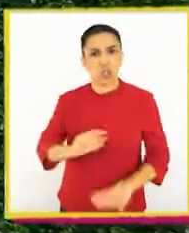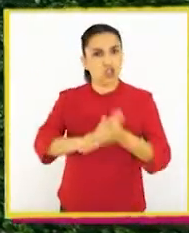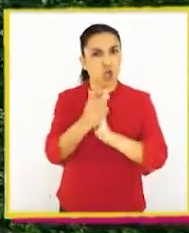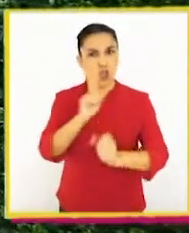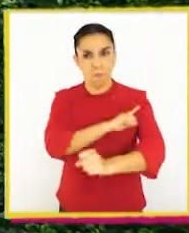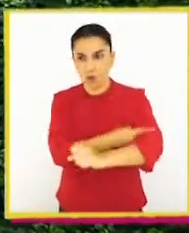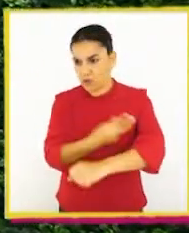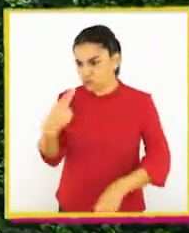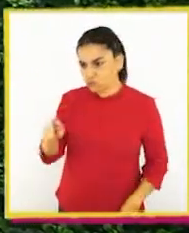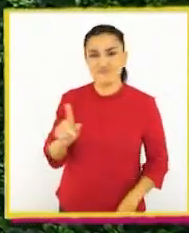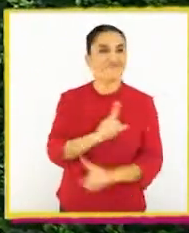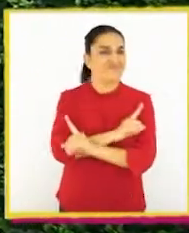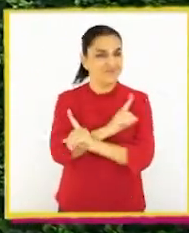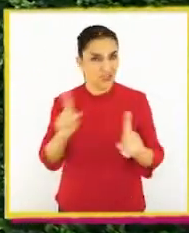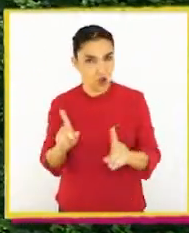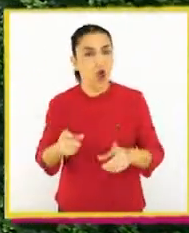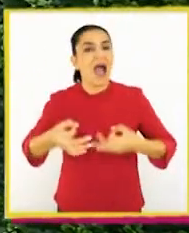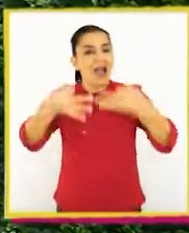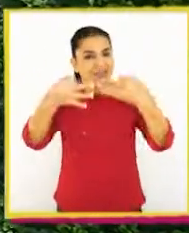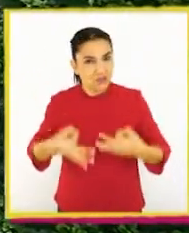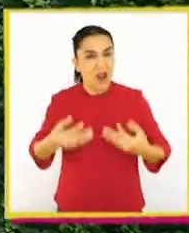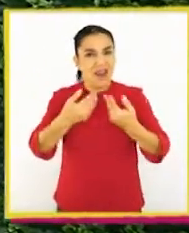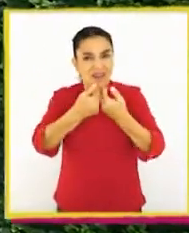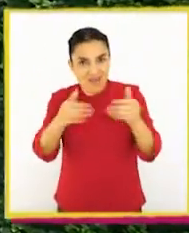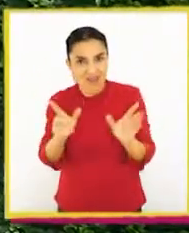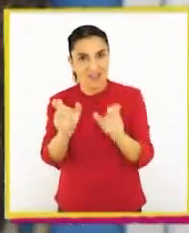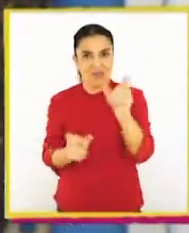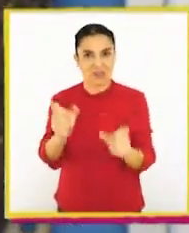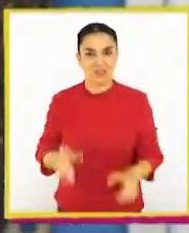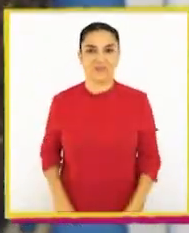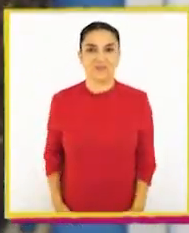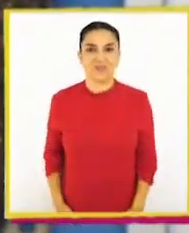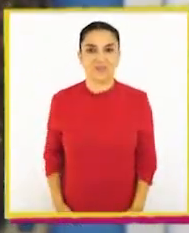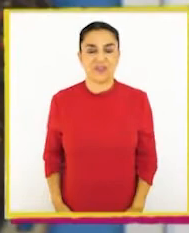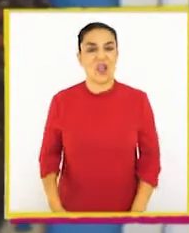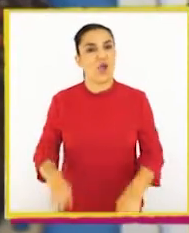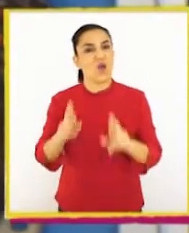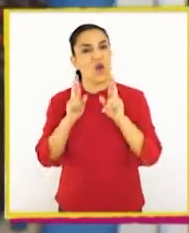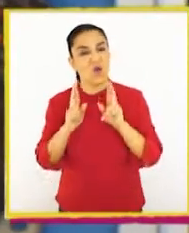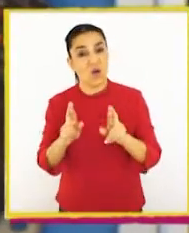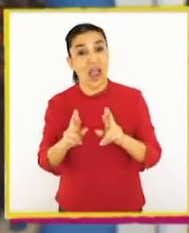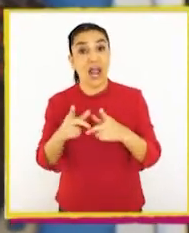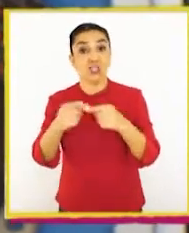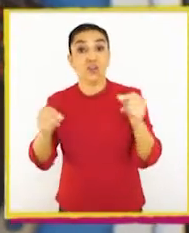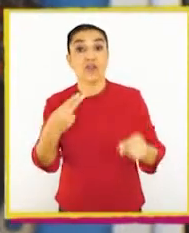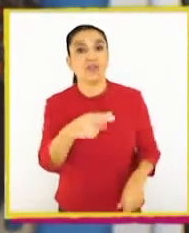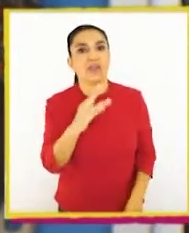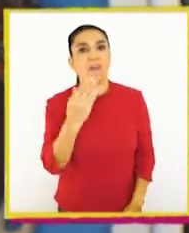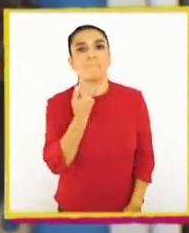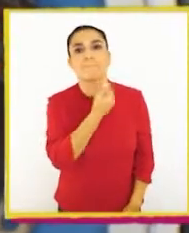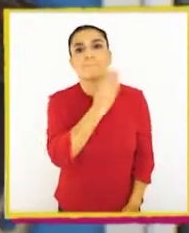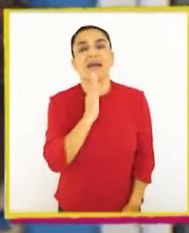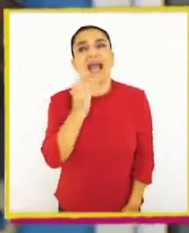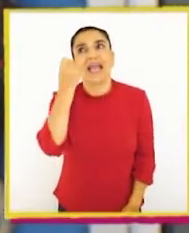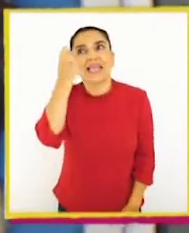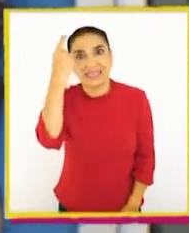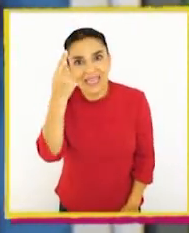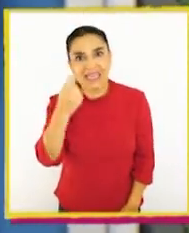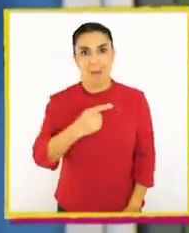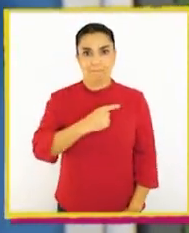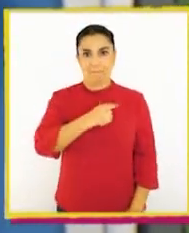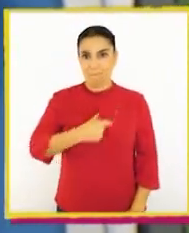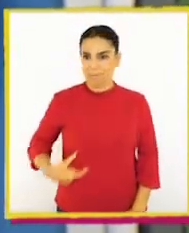todo el poder en sus manos y garantizar la libertad de las personas. Espero que con esto el sobrino de Maca entienda que ser un